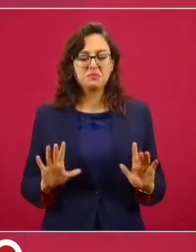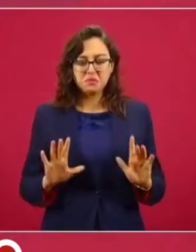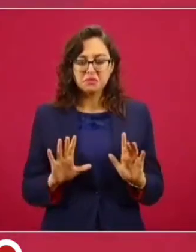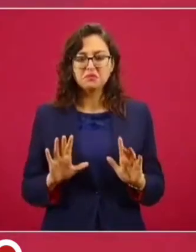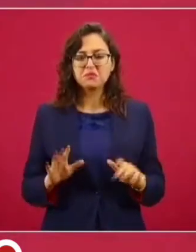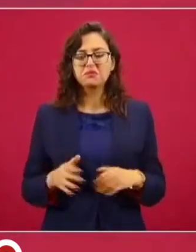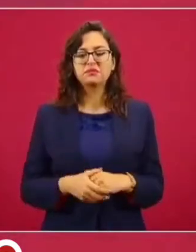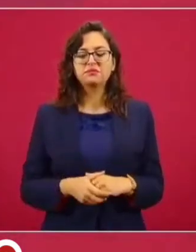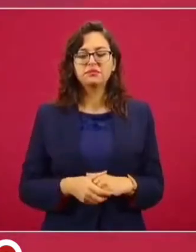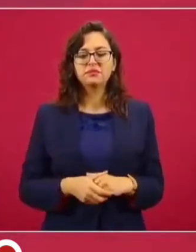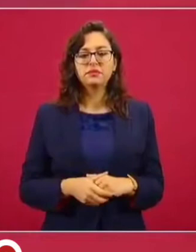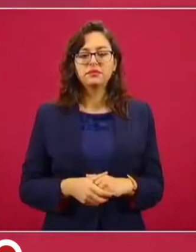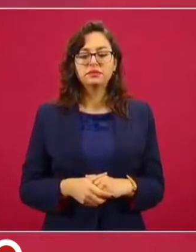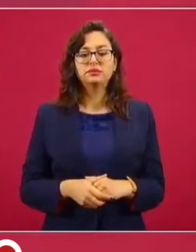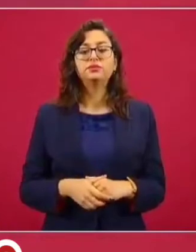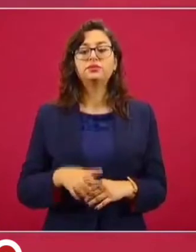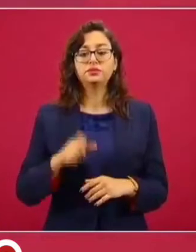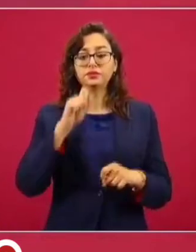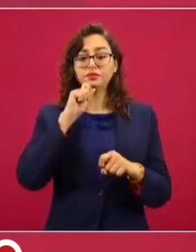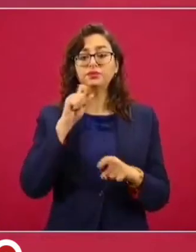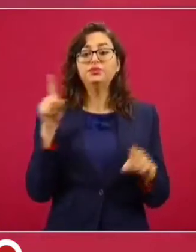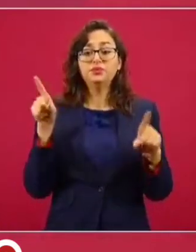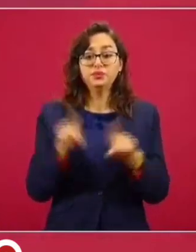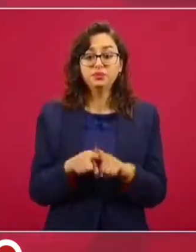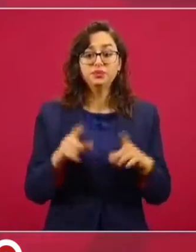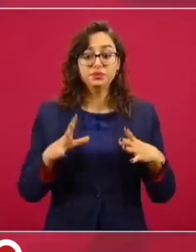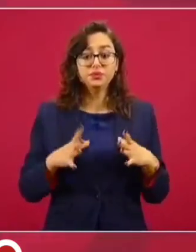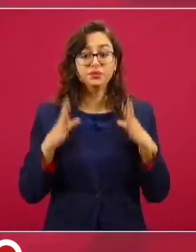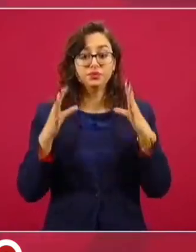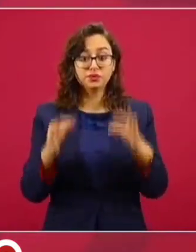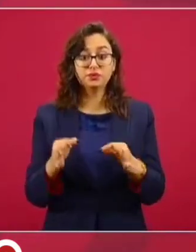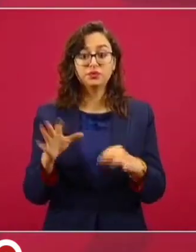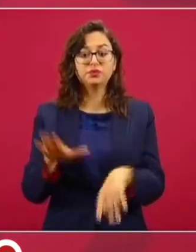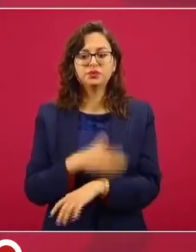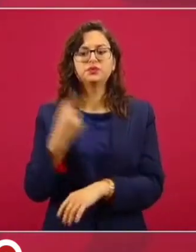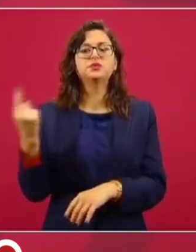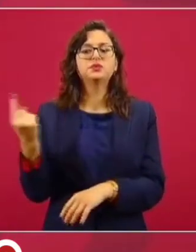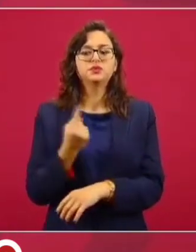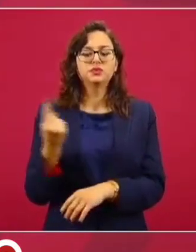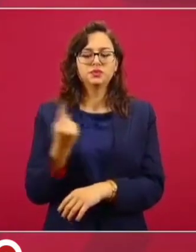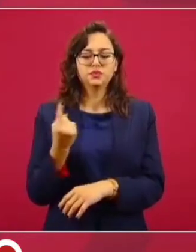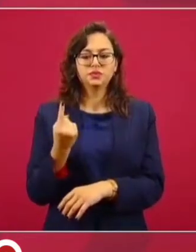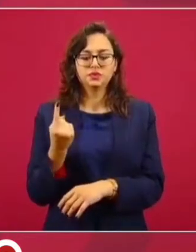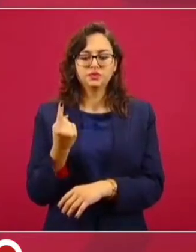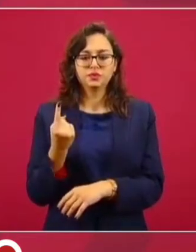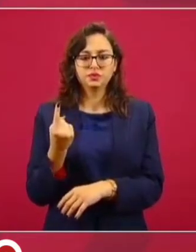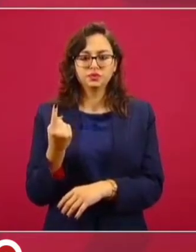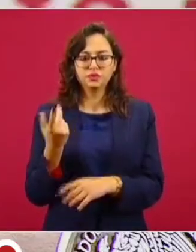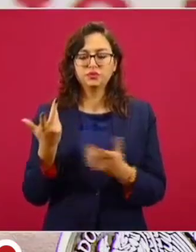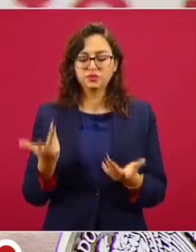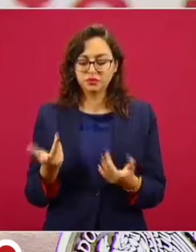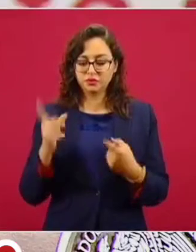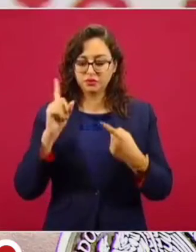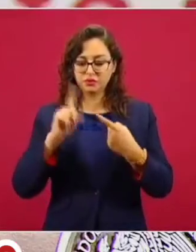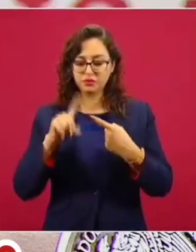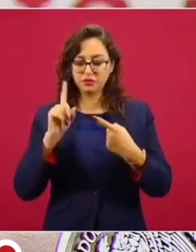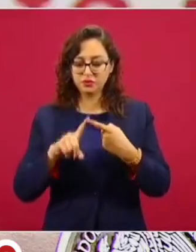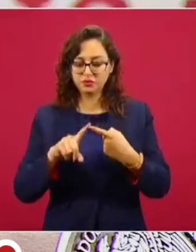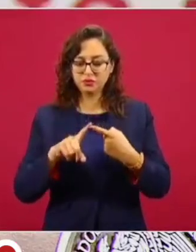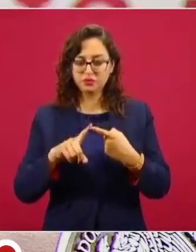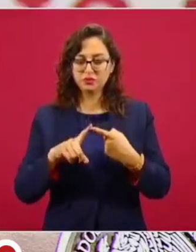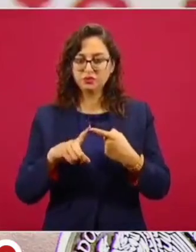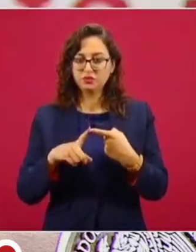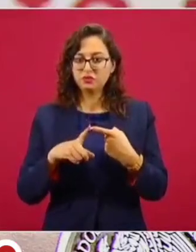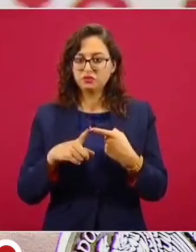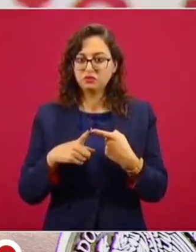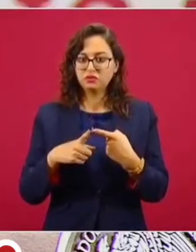Estamos haciendo esto también porque hay empresas, primero, no hay control. Hay